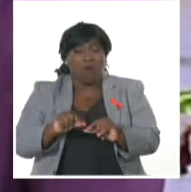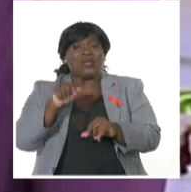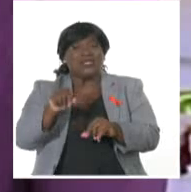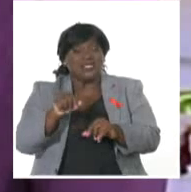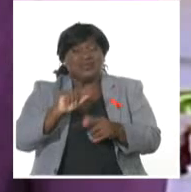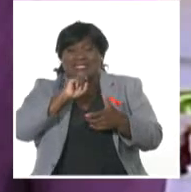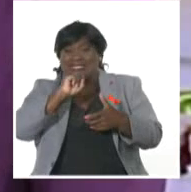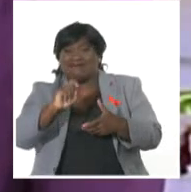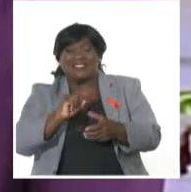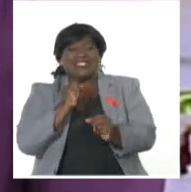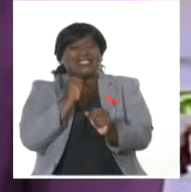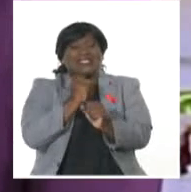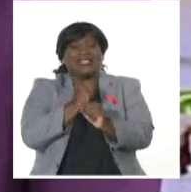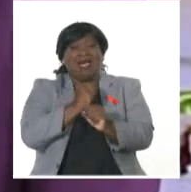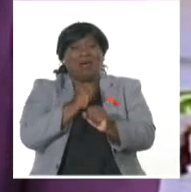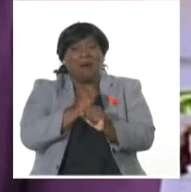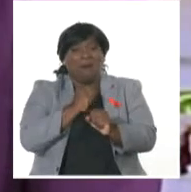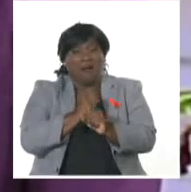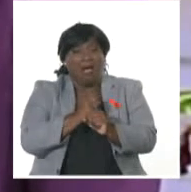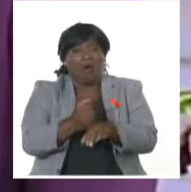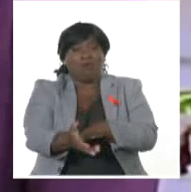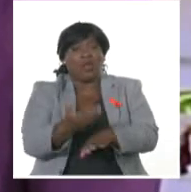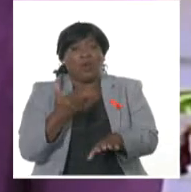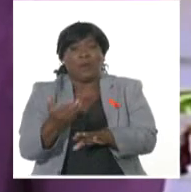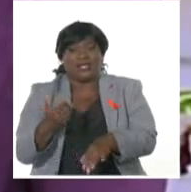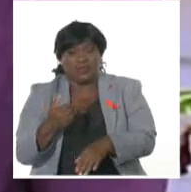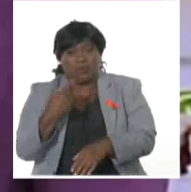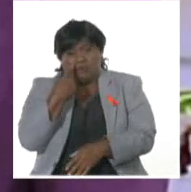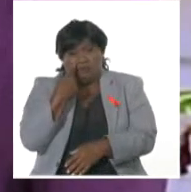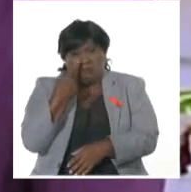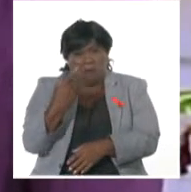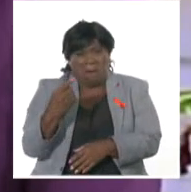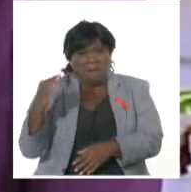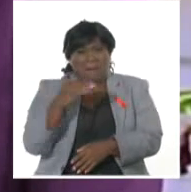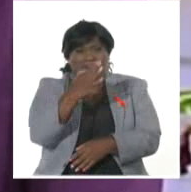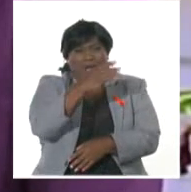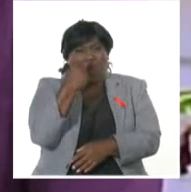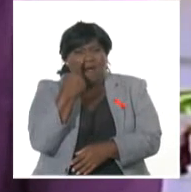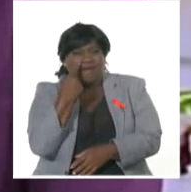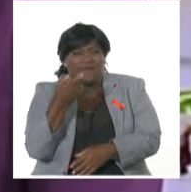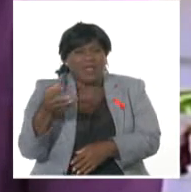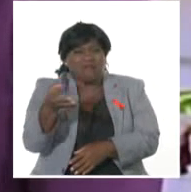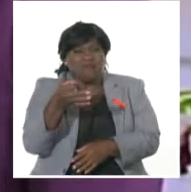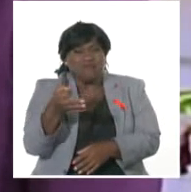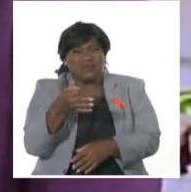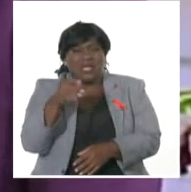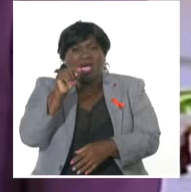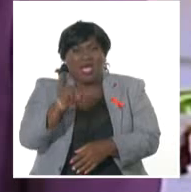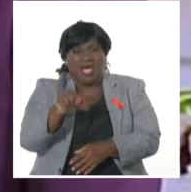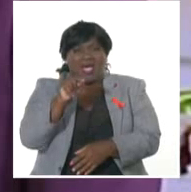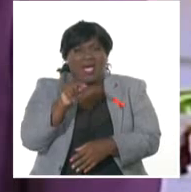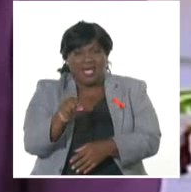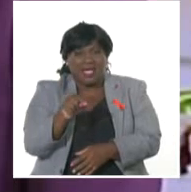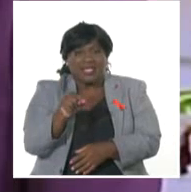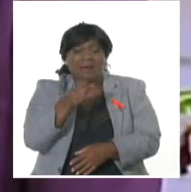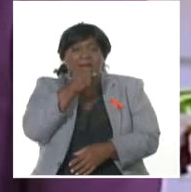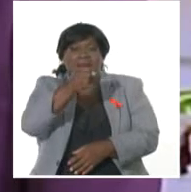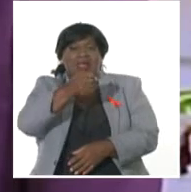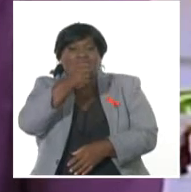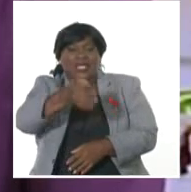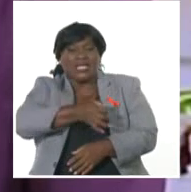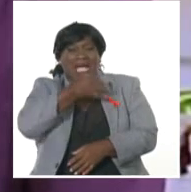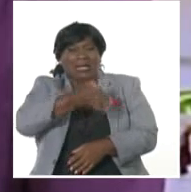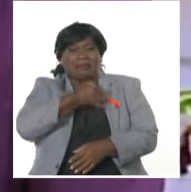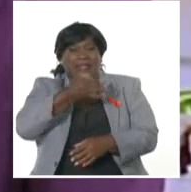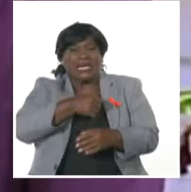las labores de recuperación. Pero hasta allá nos vamos, nos vamos hasta Baracoa. Allí recibe la señal Yendri Miguel Muguercia con